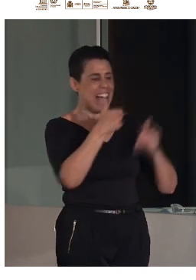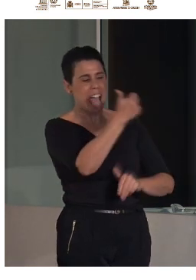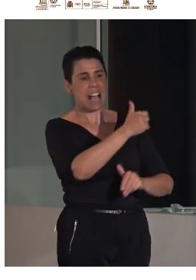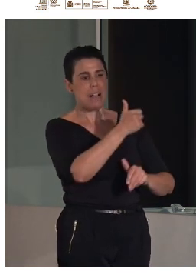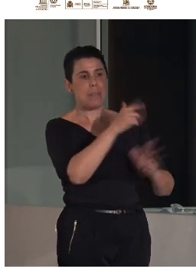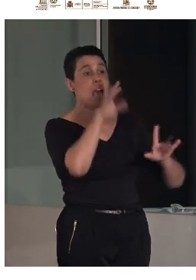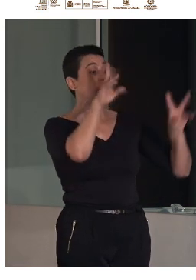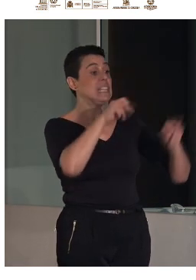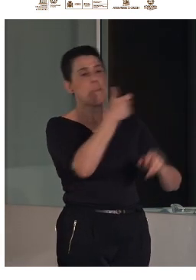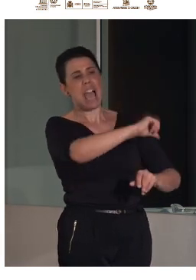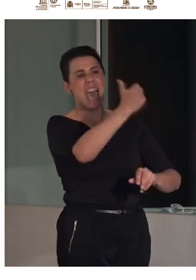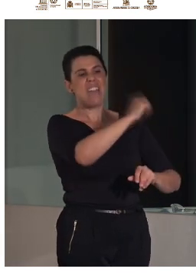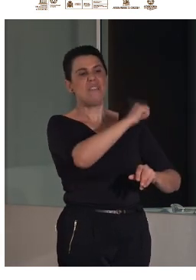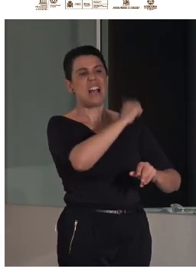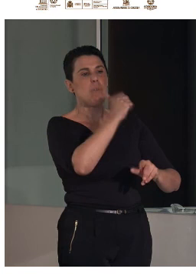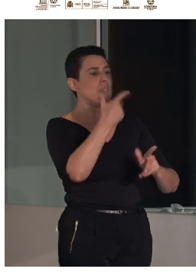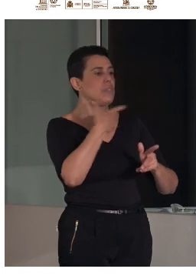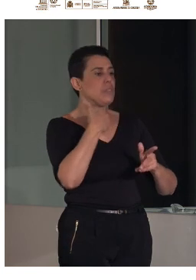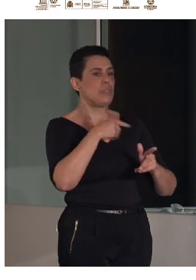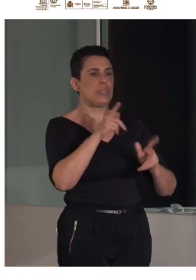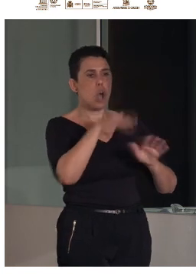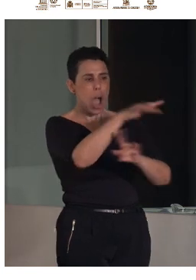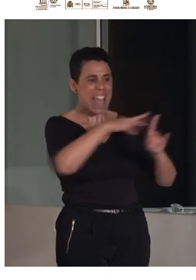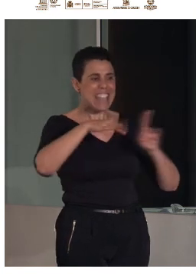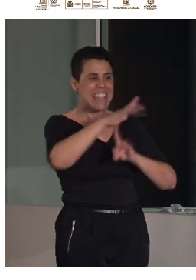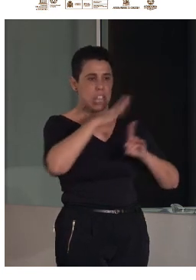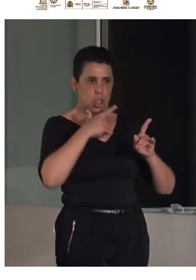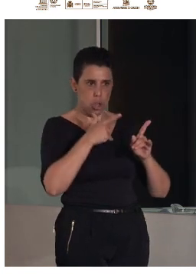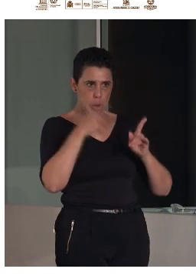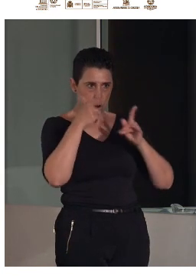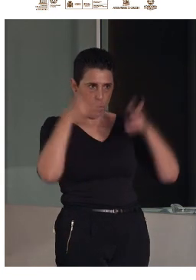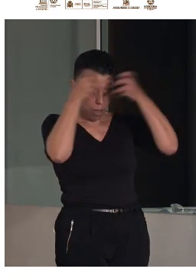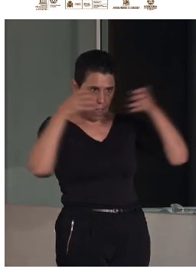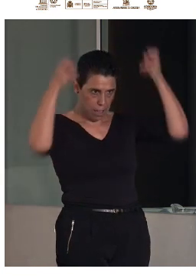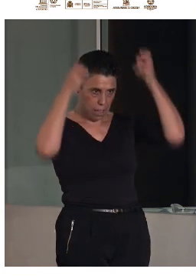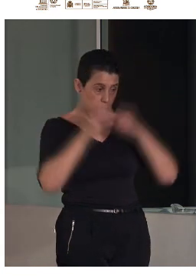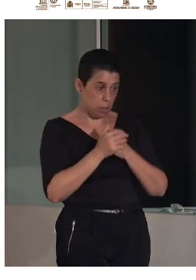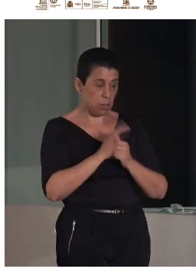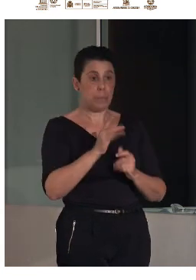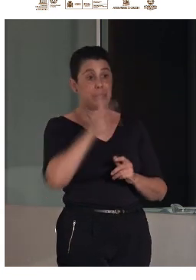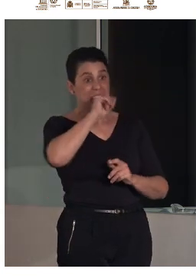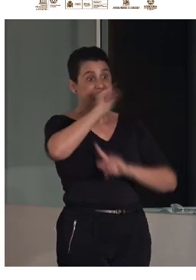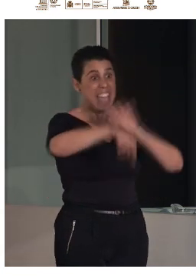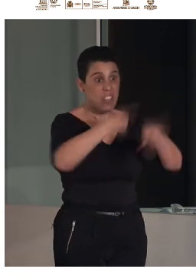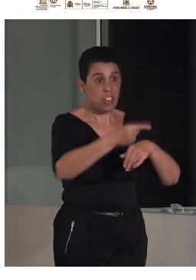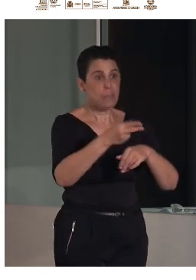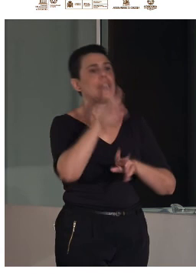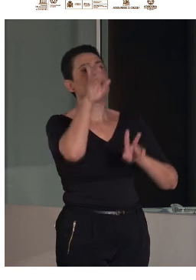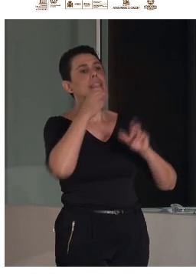entornos y para personas que evalúan también los entornos para el año que viene vamos a incorporar también el tema de web